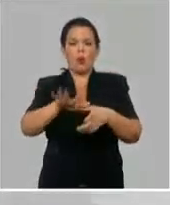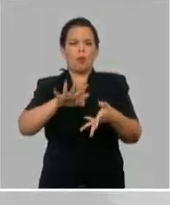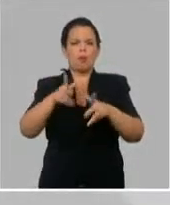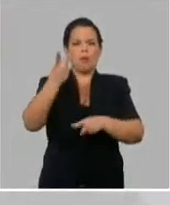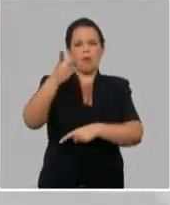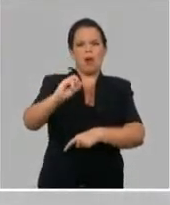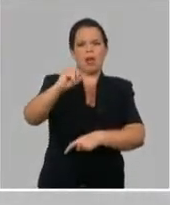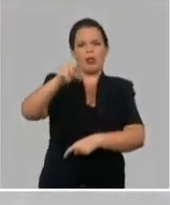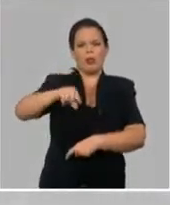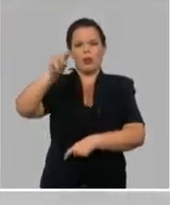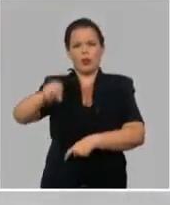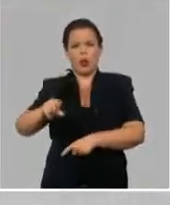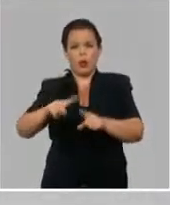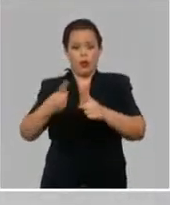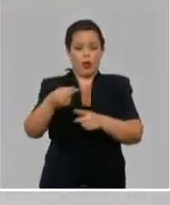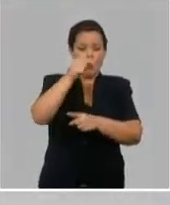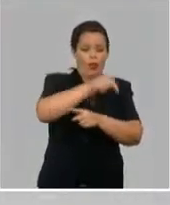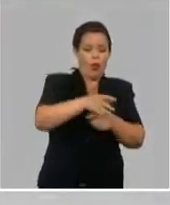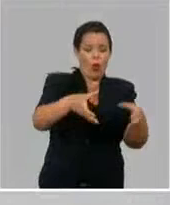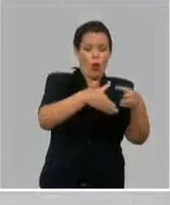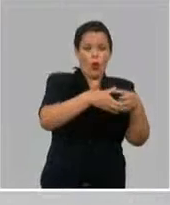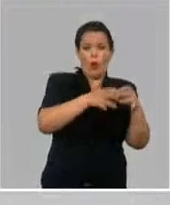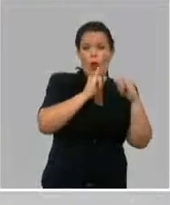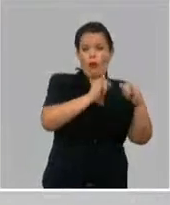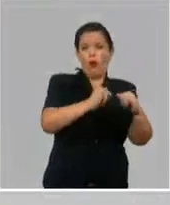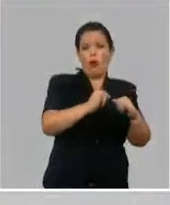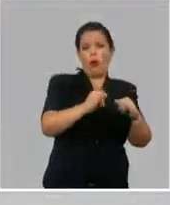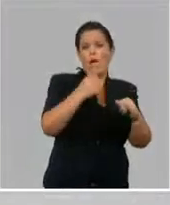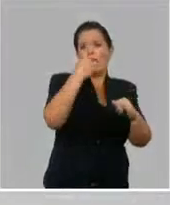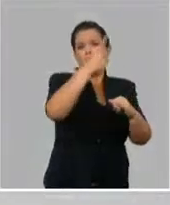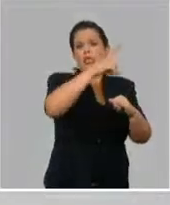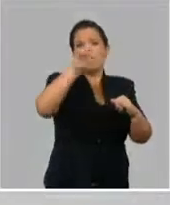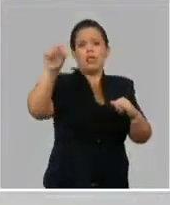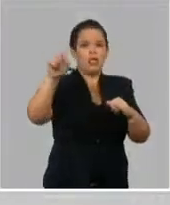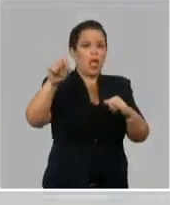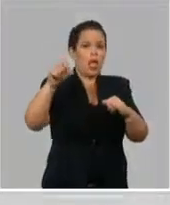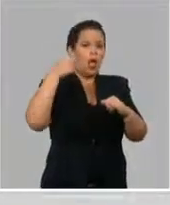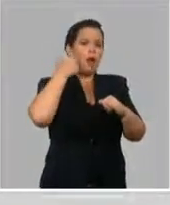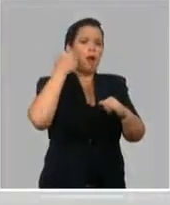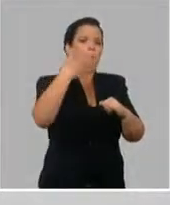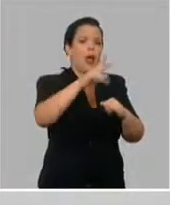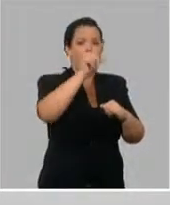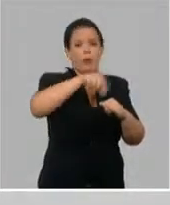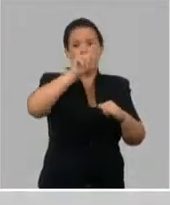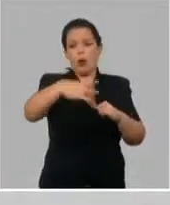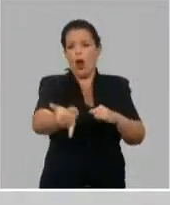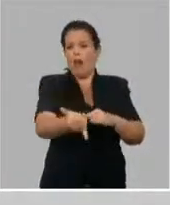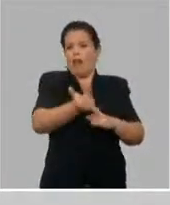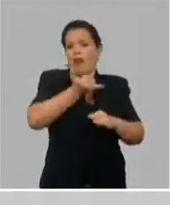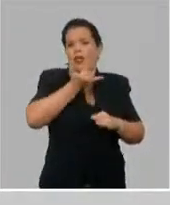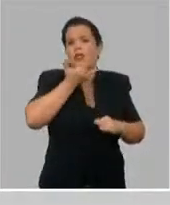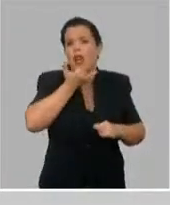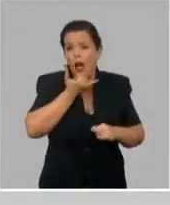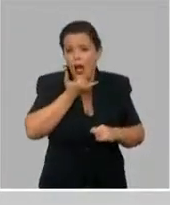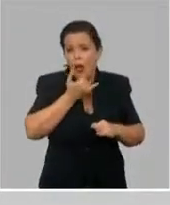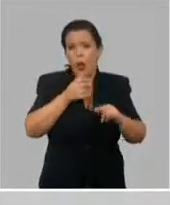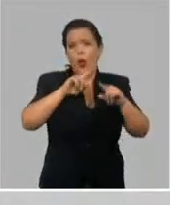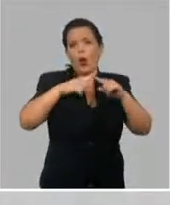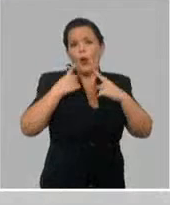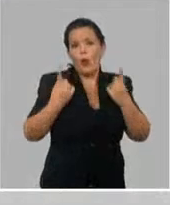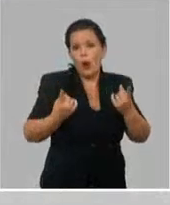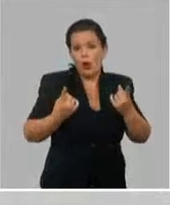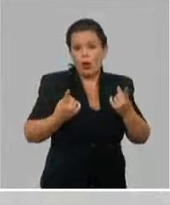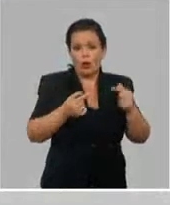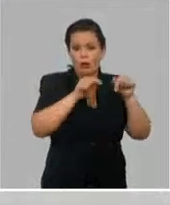prensa, de que había cientos de personas afectadas, que había personas afectadas, de diplomáticos norteamericanos, canadienses. Eso queda descartado por el propio